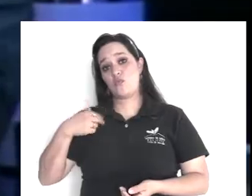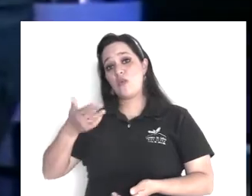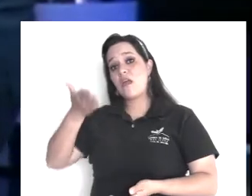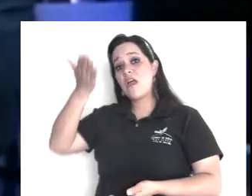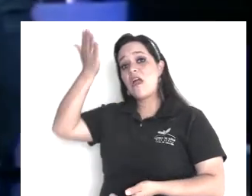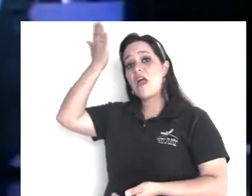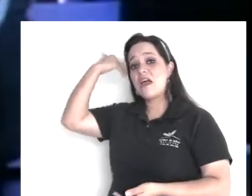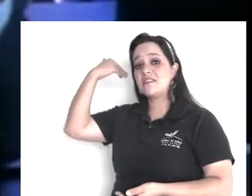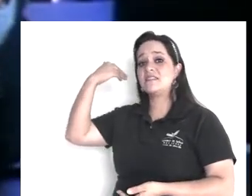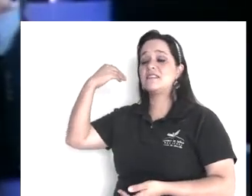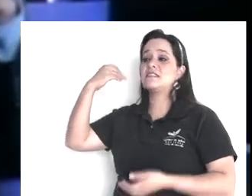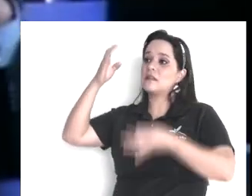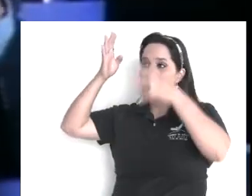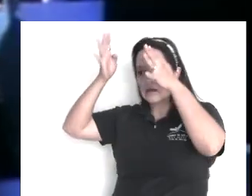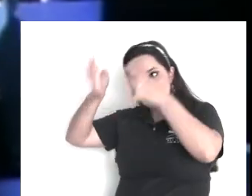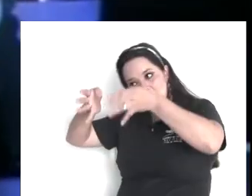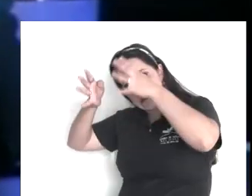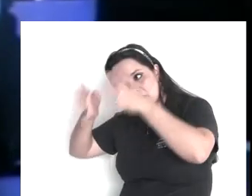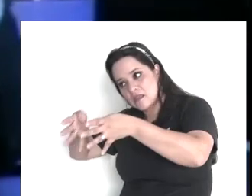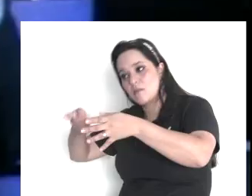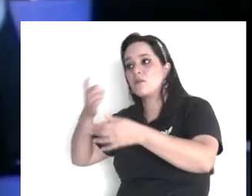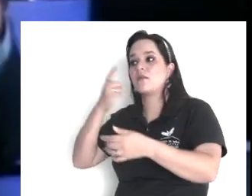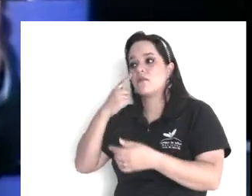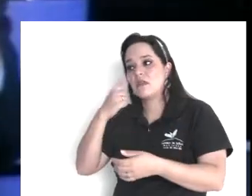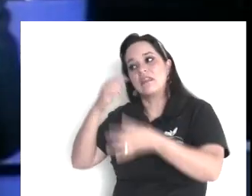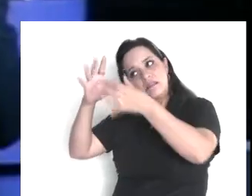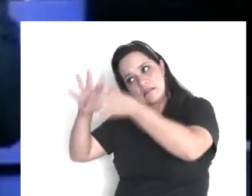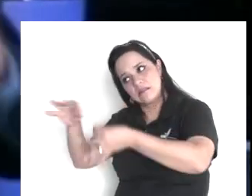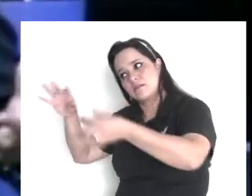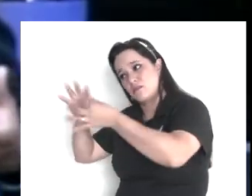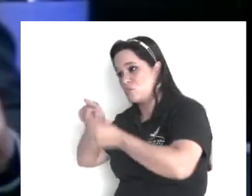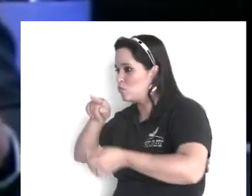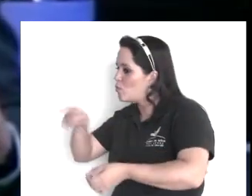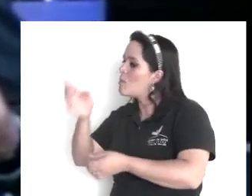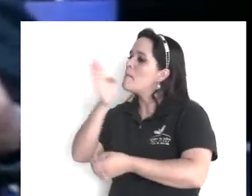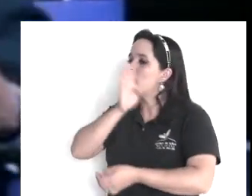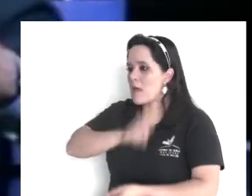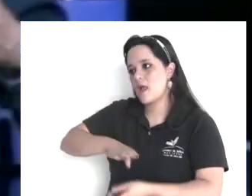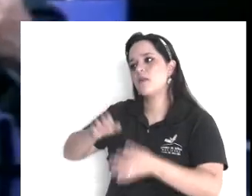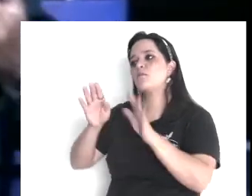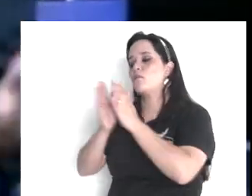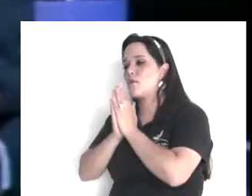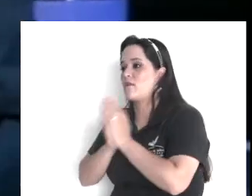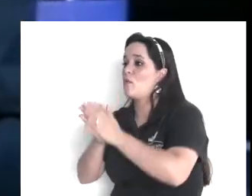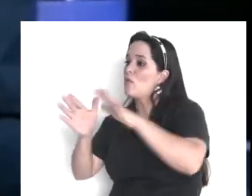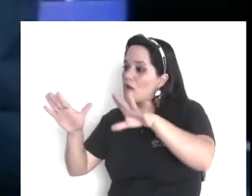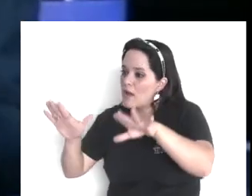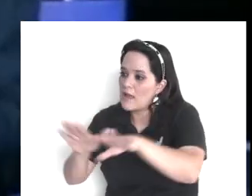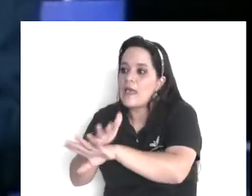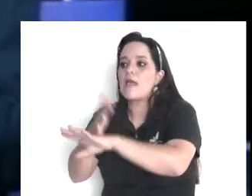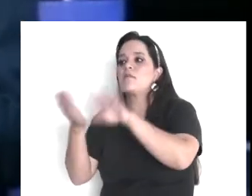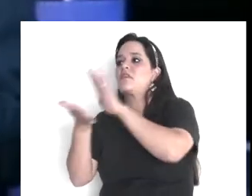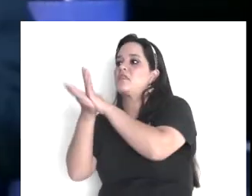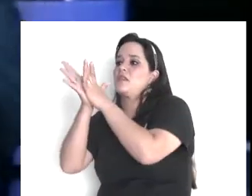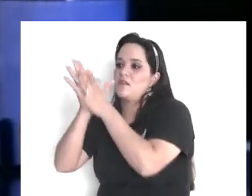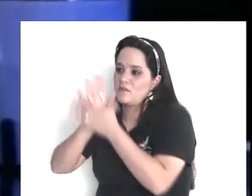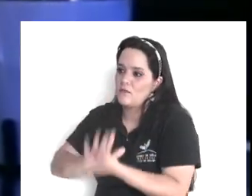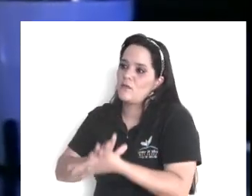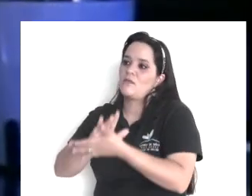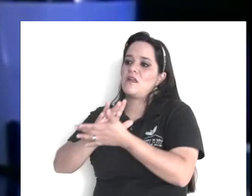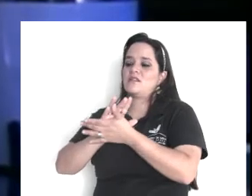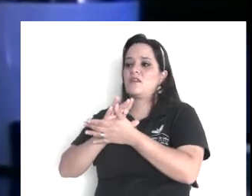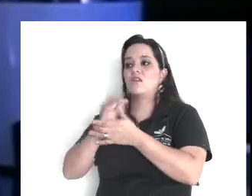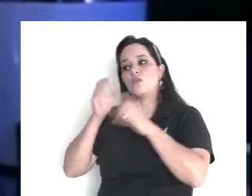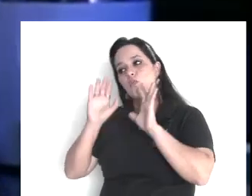no menos de cinco veces, por su conducta impropia, con las hermanas, con el